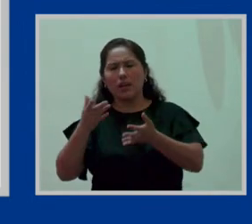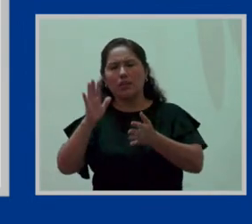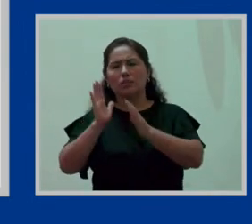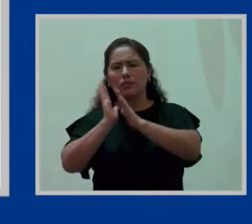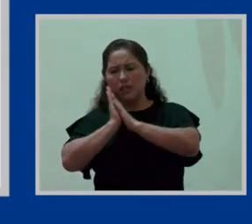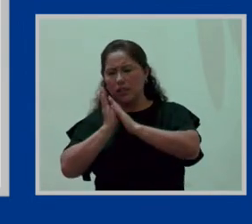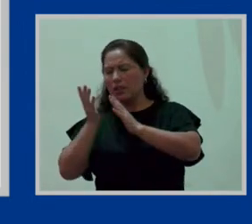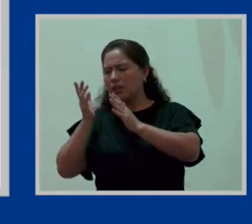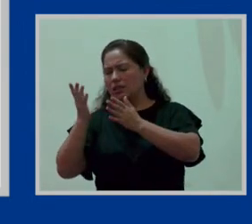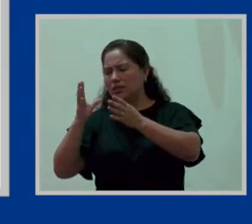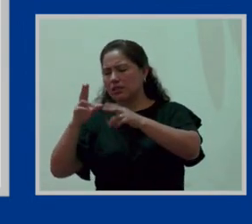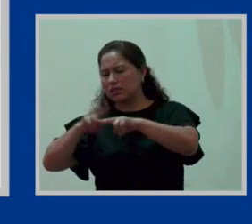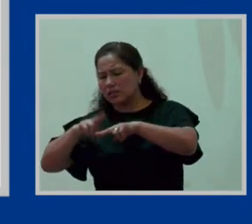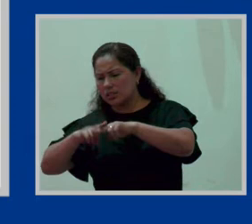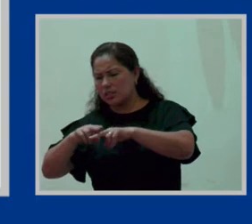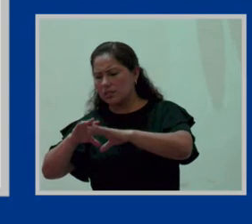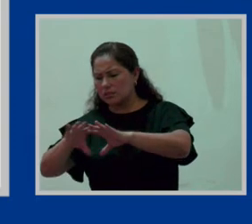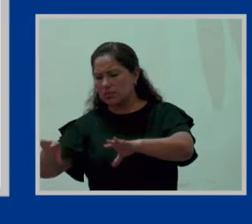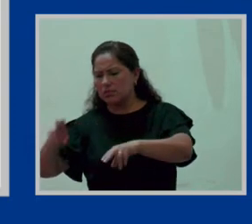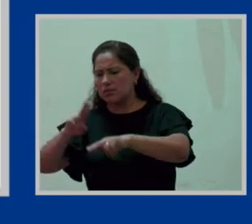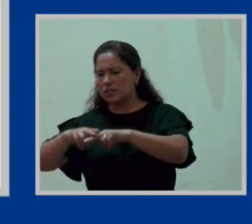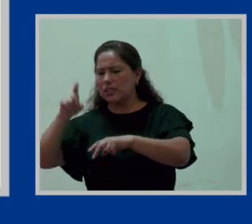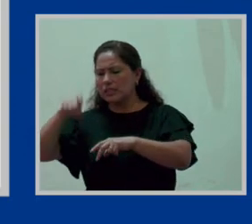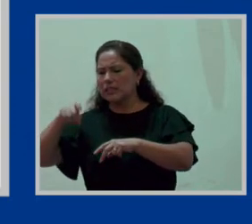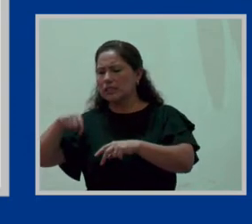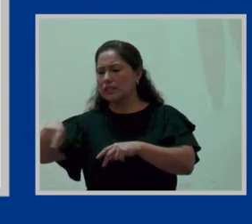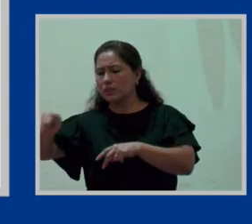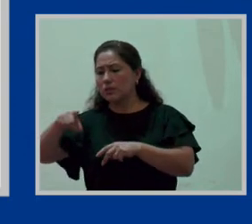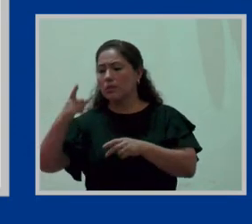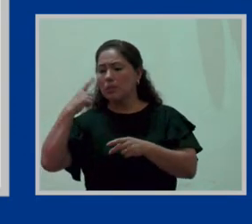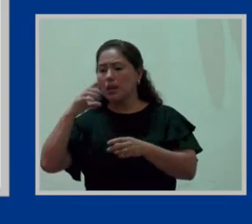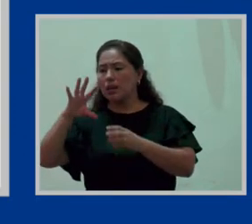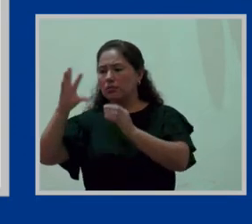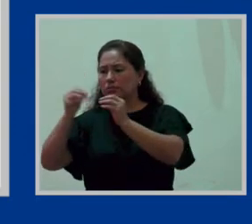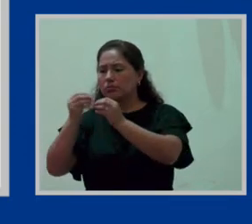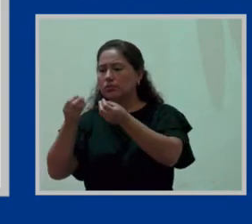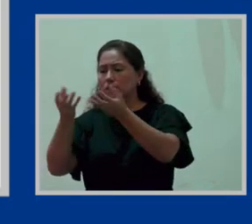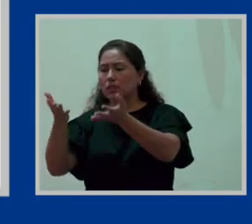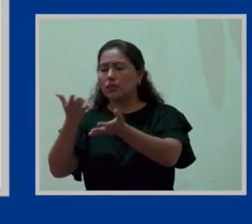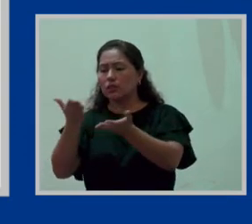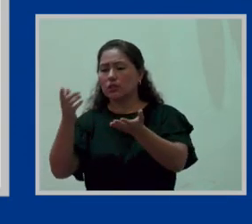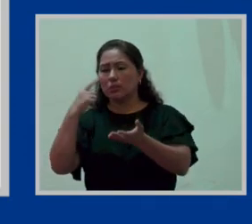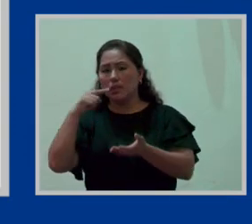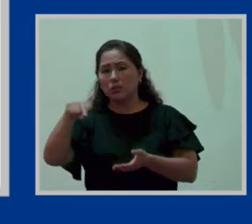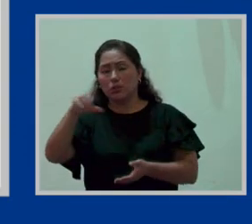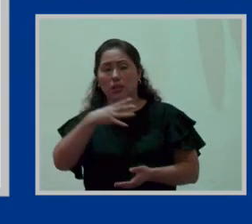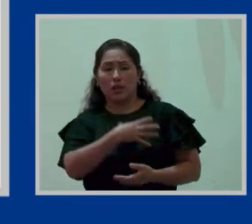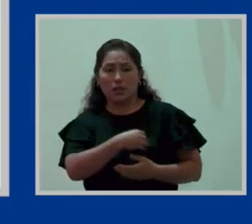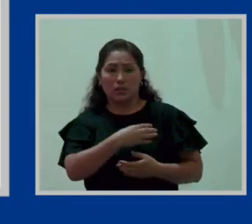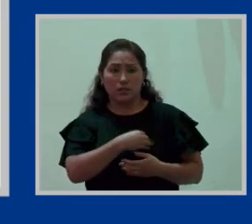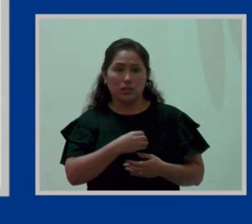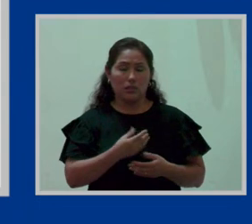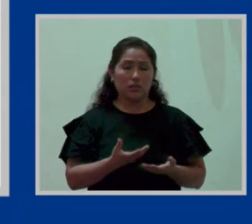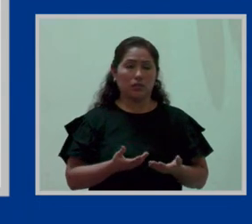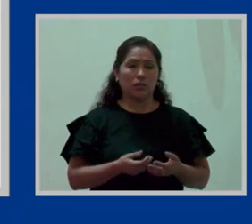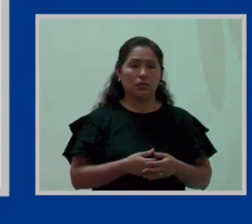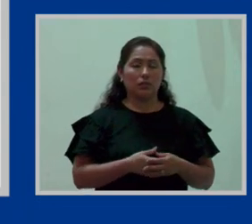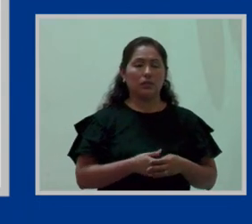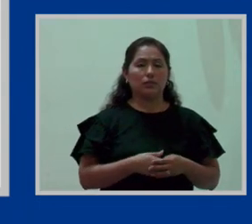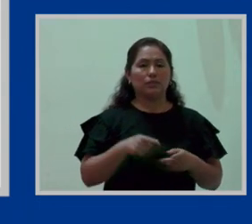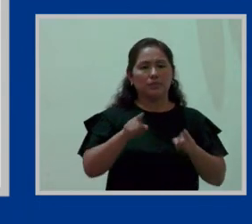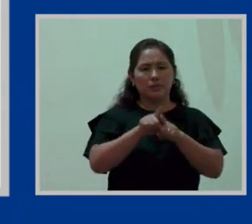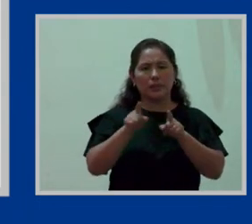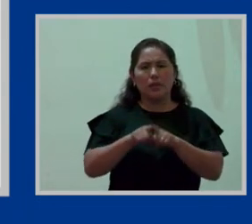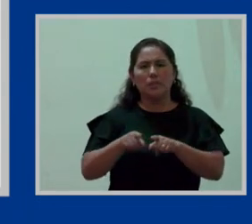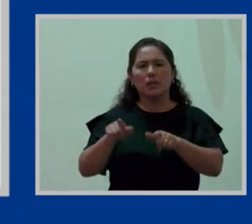o aquellos insumos que requiere, que se requieren para la implementación del lactario. Y por otro lado, también tiene el área